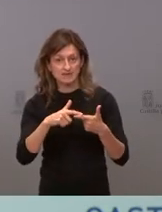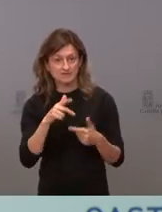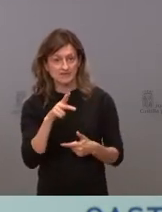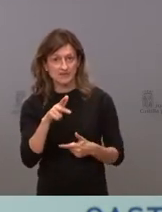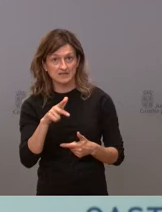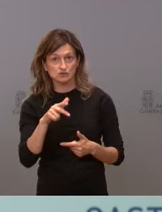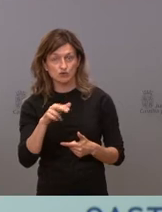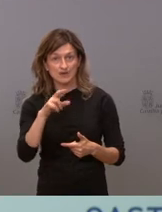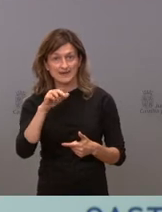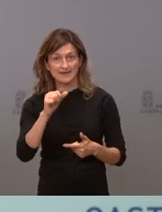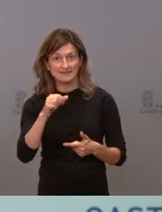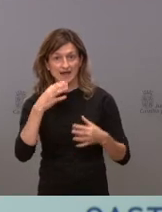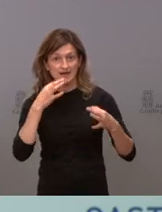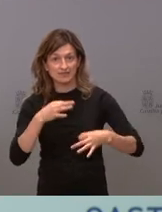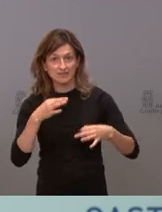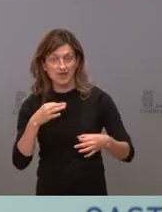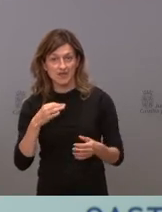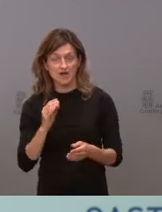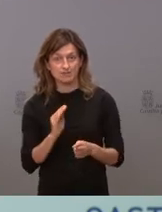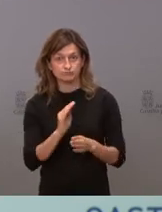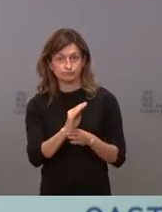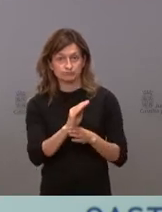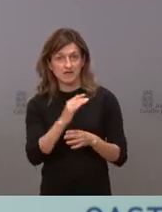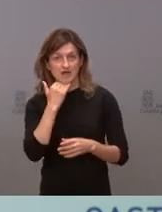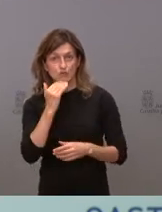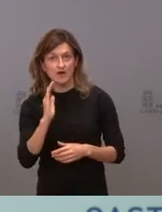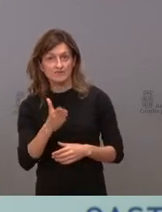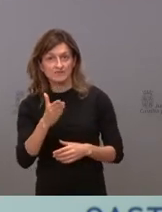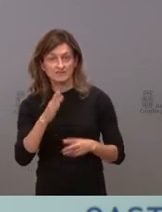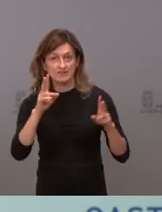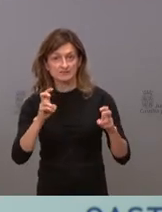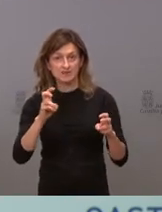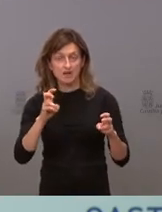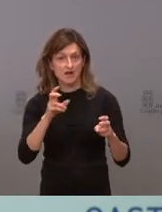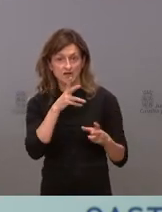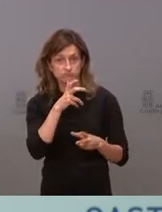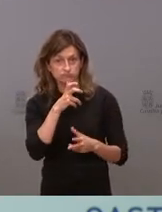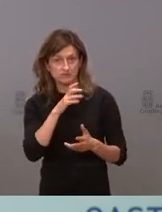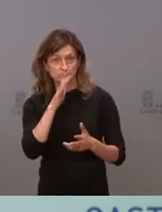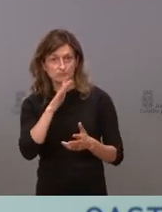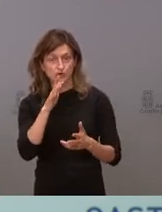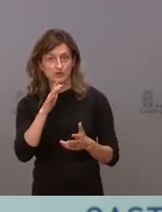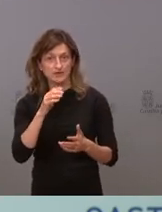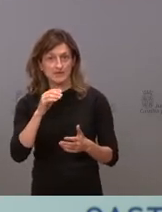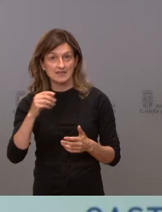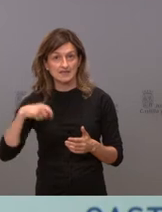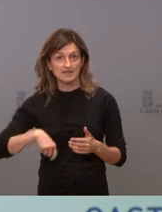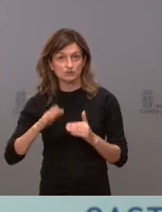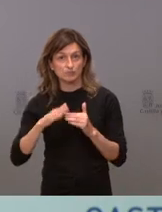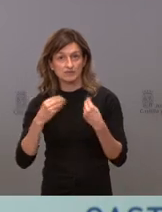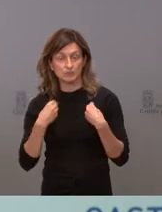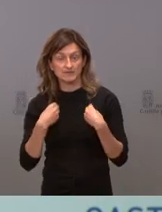renta garantizada se viera perjudicada por la nefasta aplicación del ingreso mínimo vital